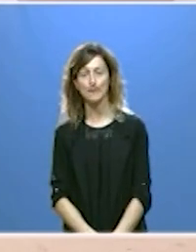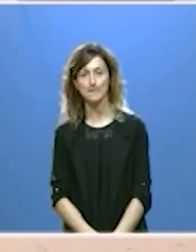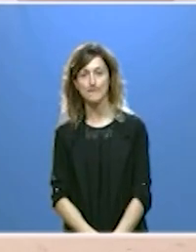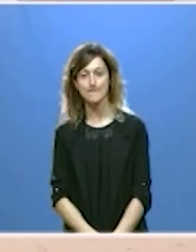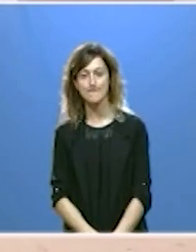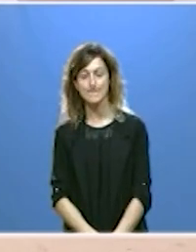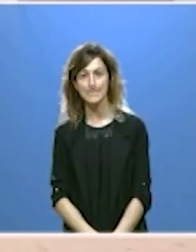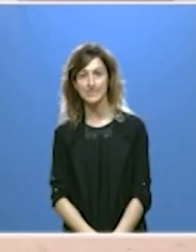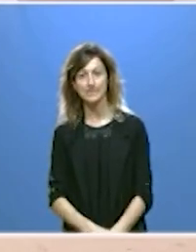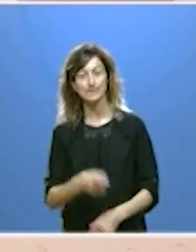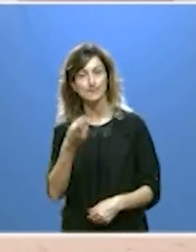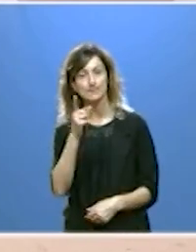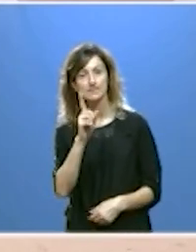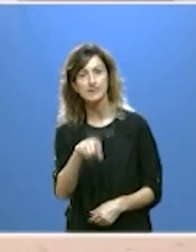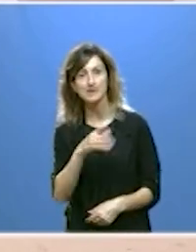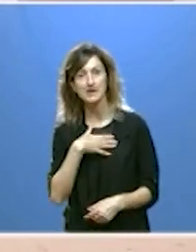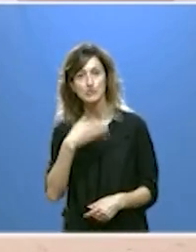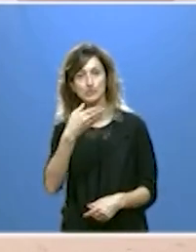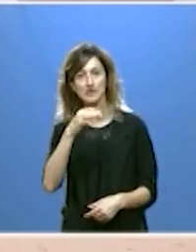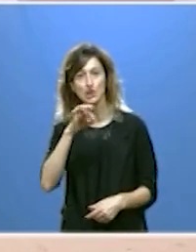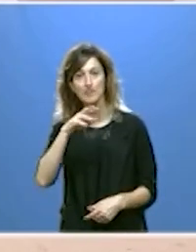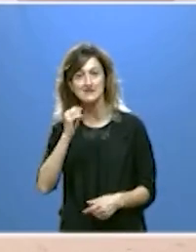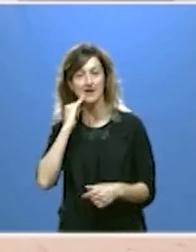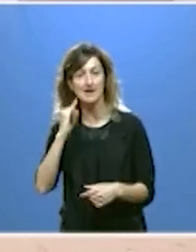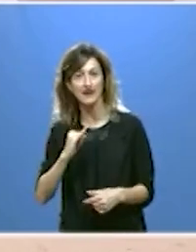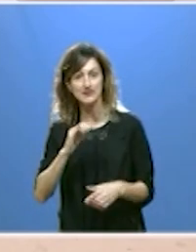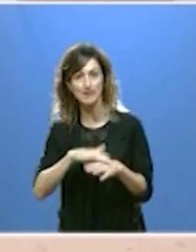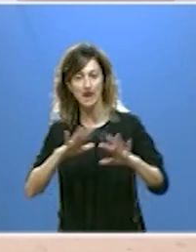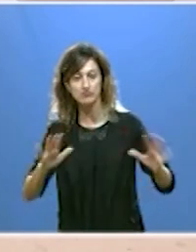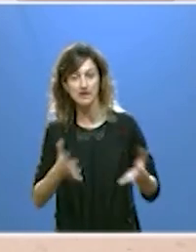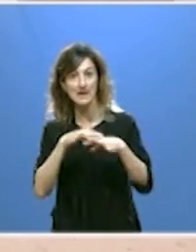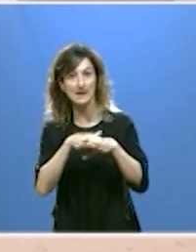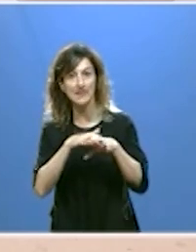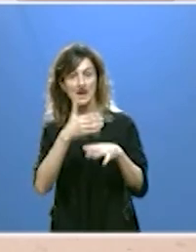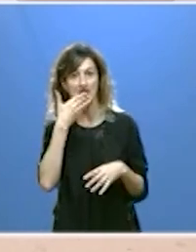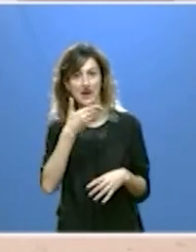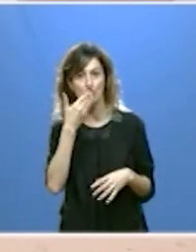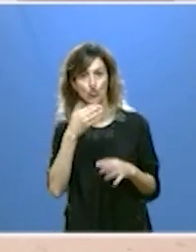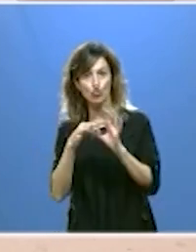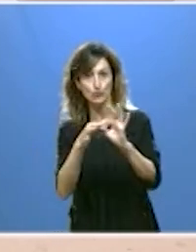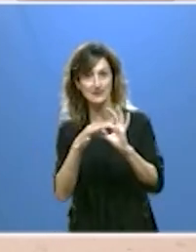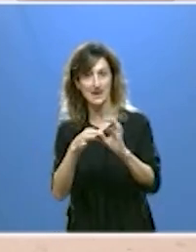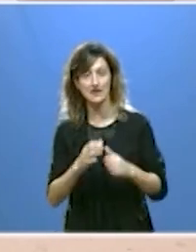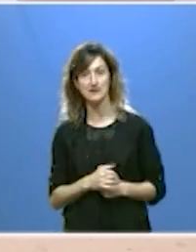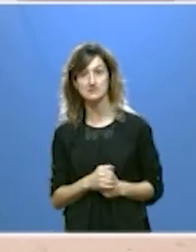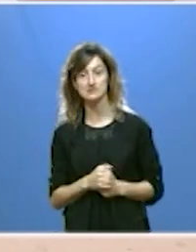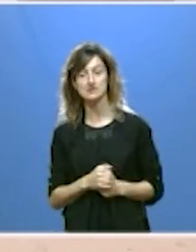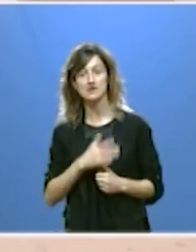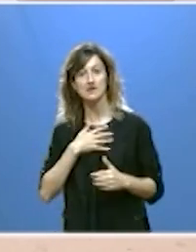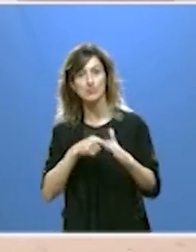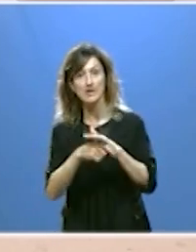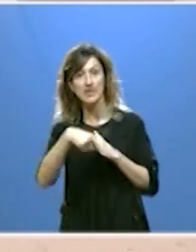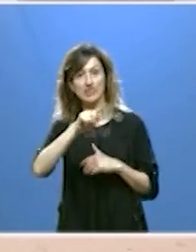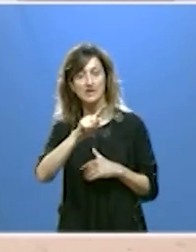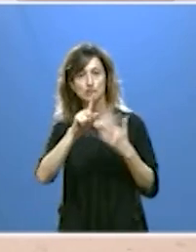también apostaremos por la biomasa energética para impulsar nuevas redes de calor comunitarias para ello vamos a invertir